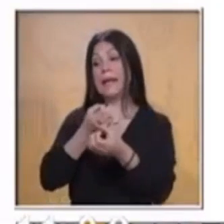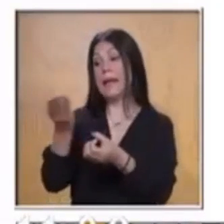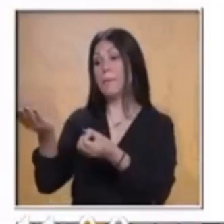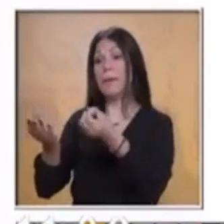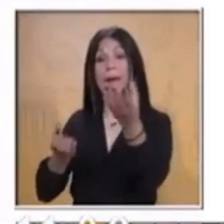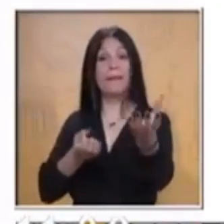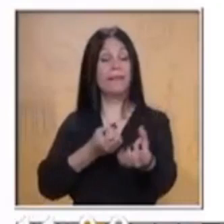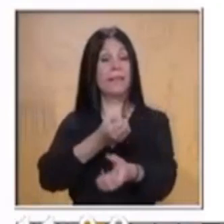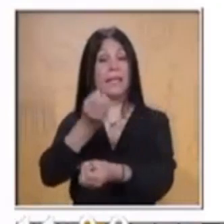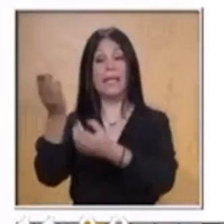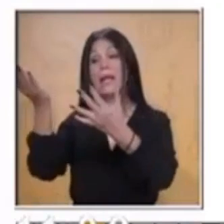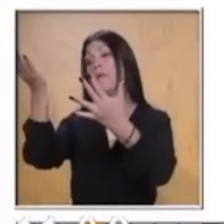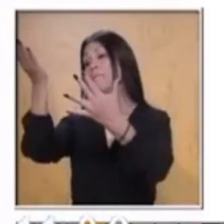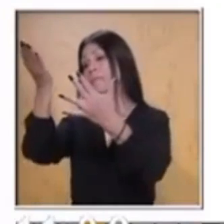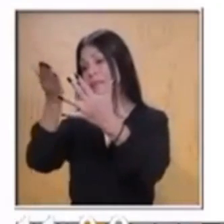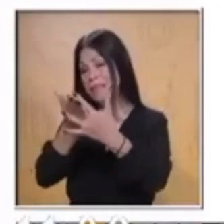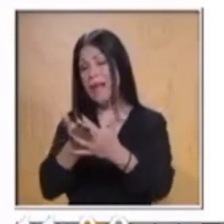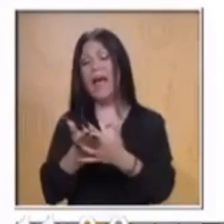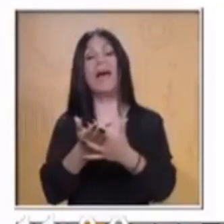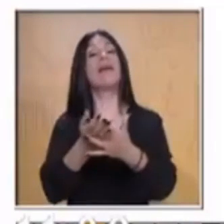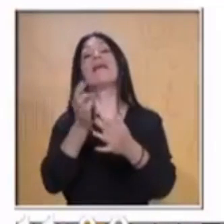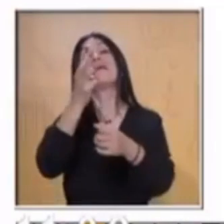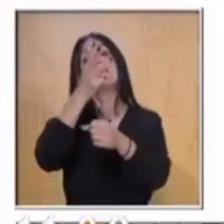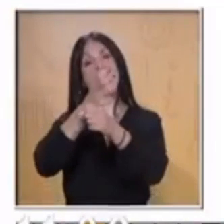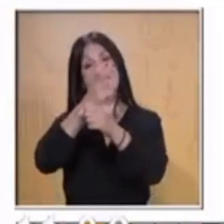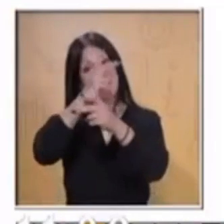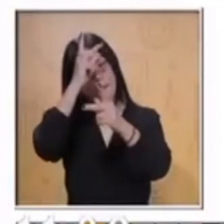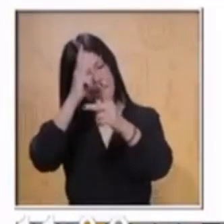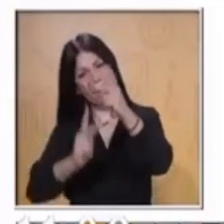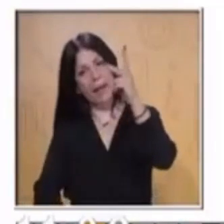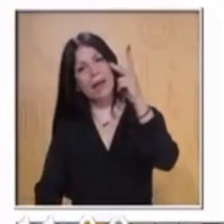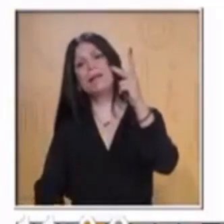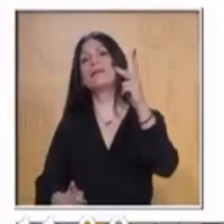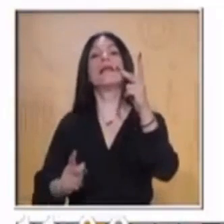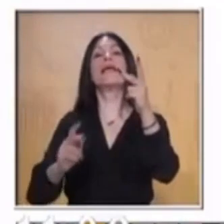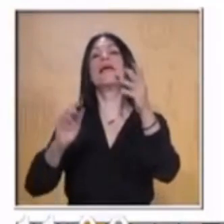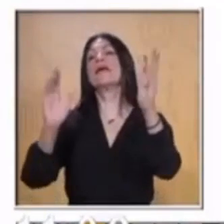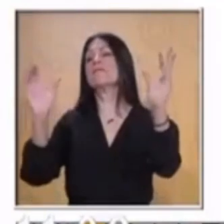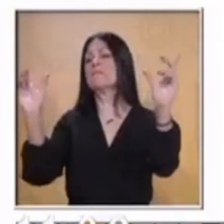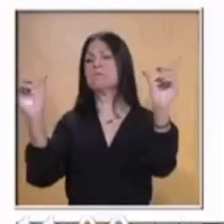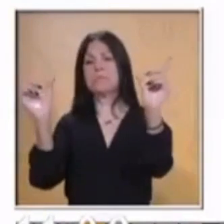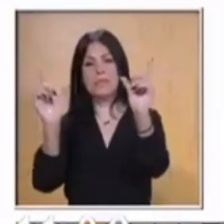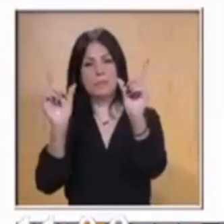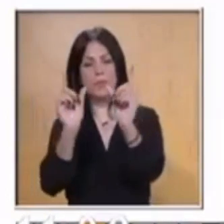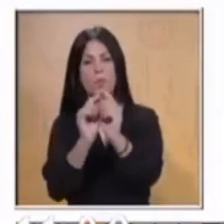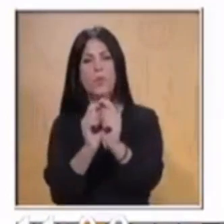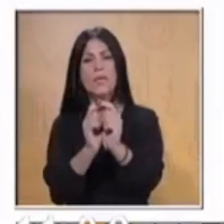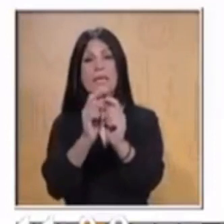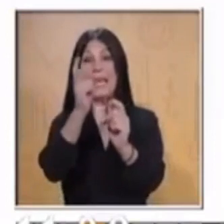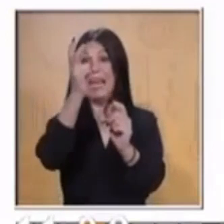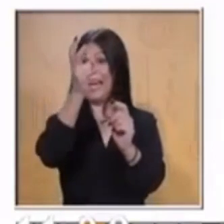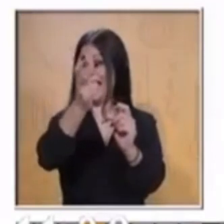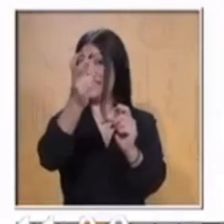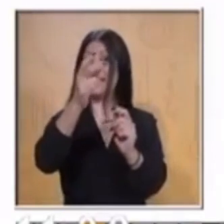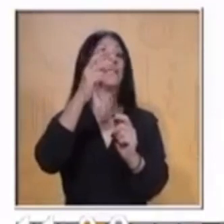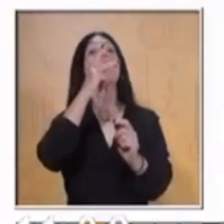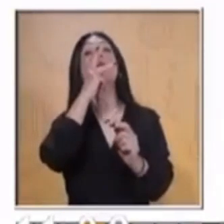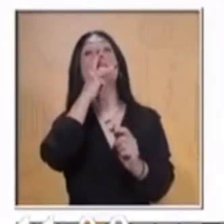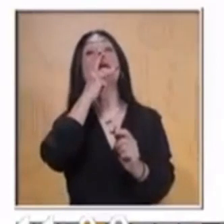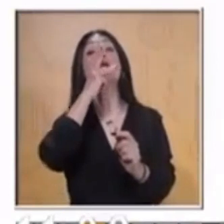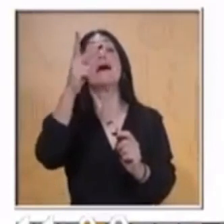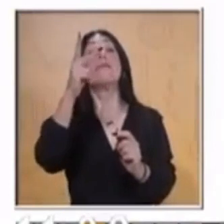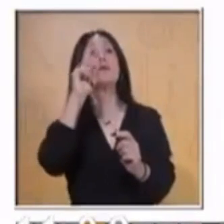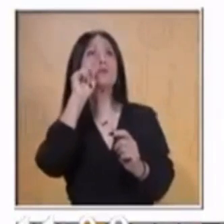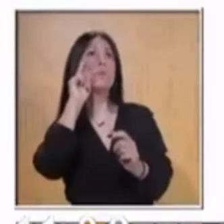separar, fracción, disminuir, medio. Puede haber otras más, pero esas son las principales. Cuando tú